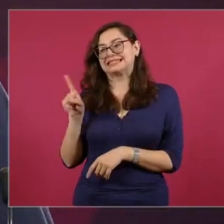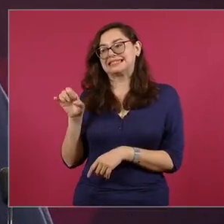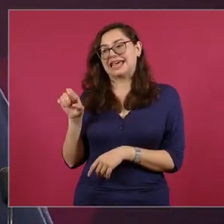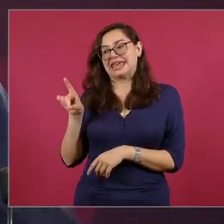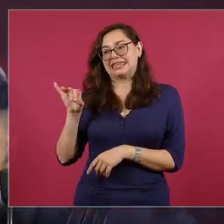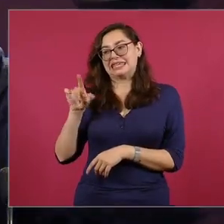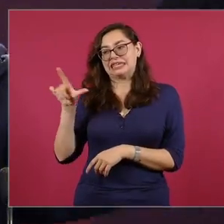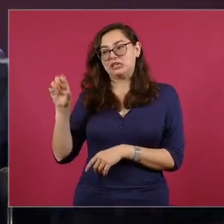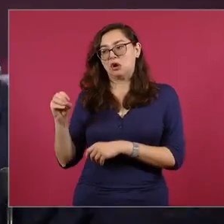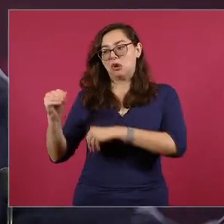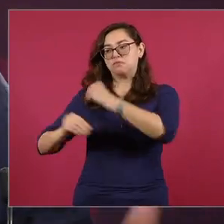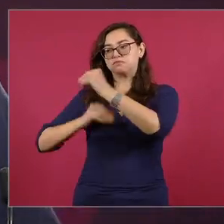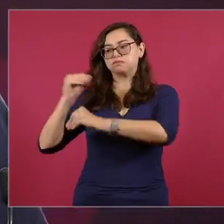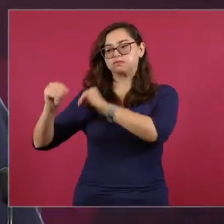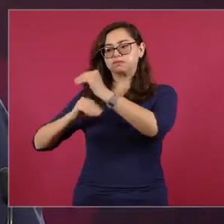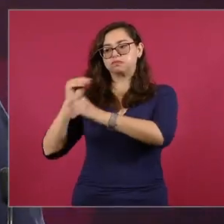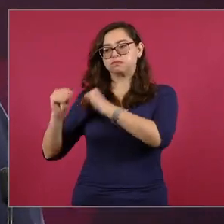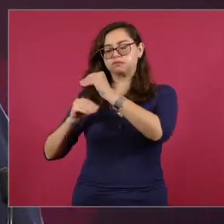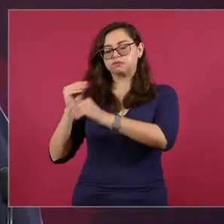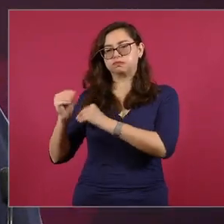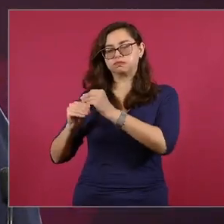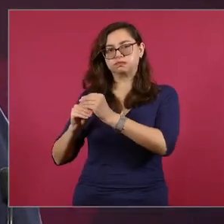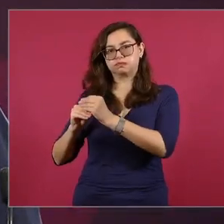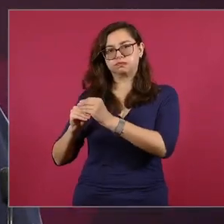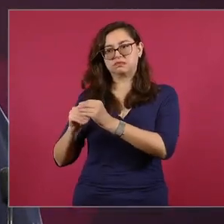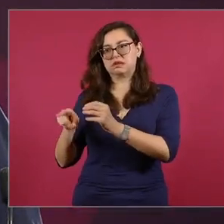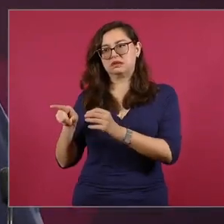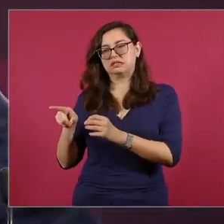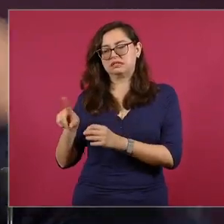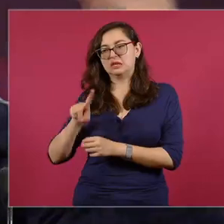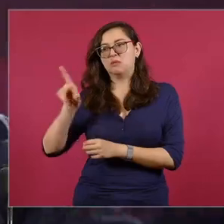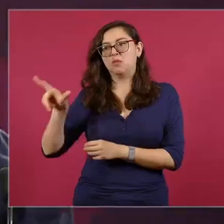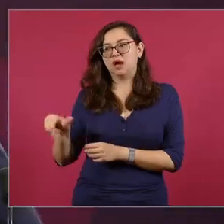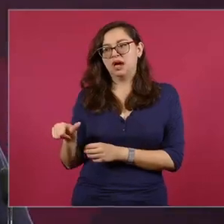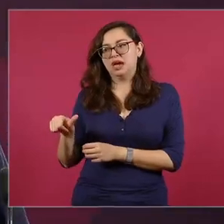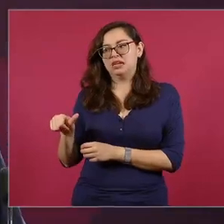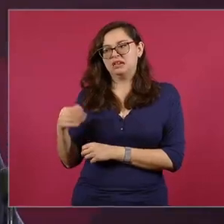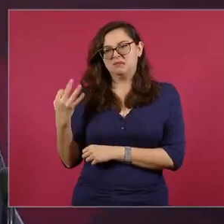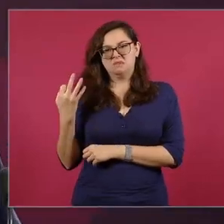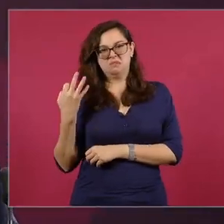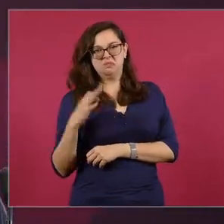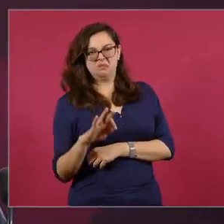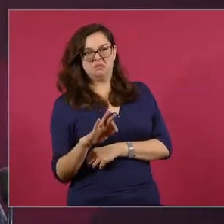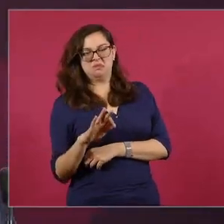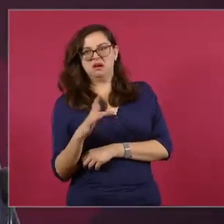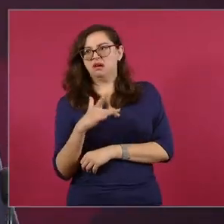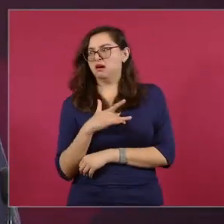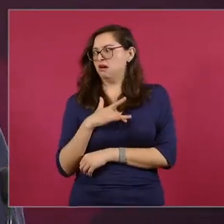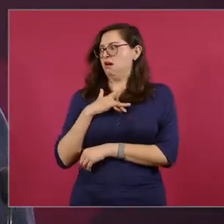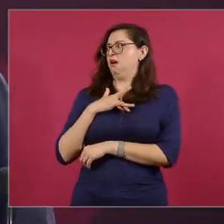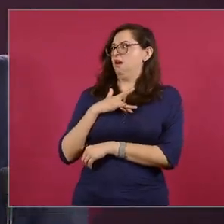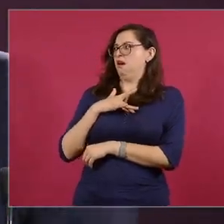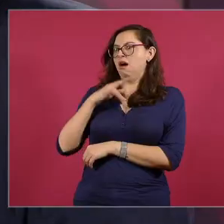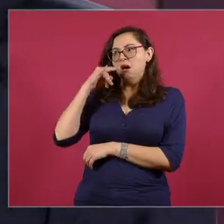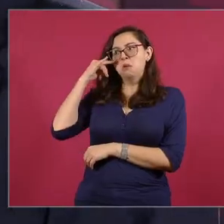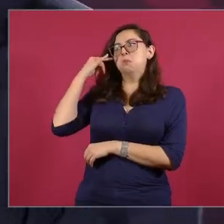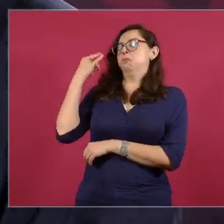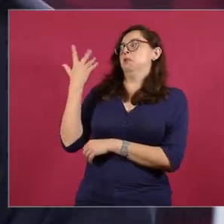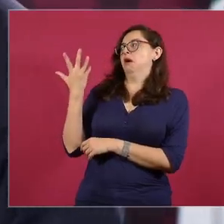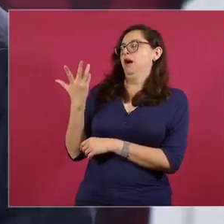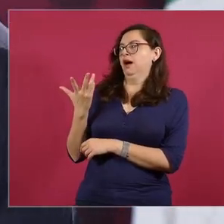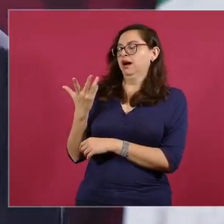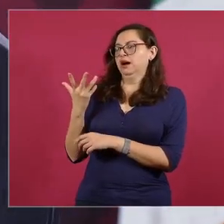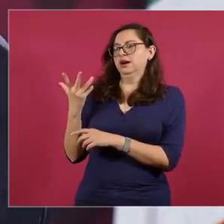porque él lo puso y luego Cedillo se le reveló